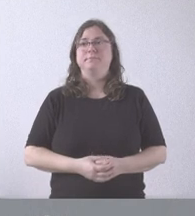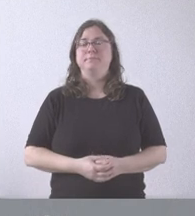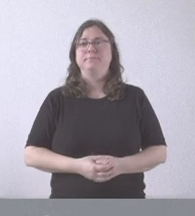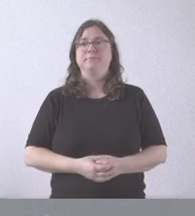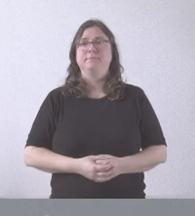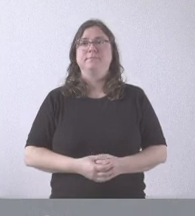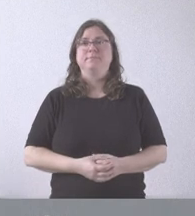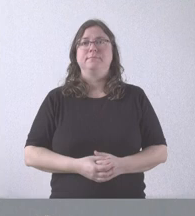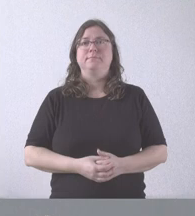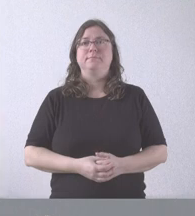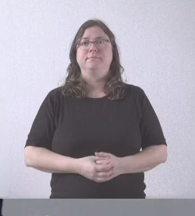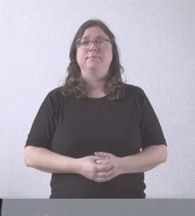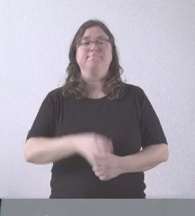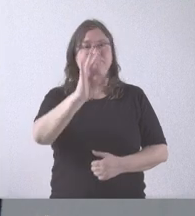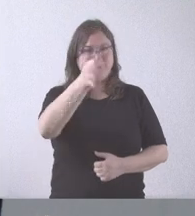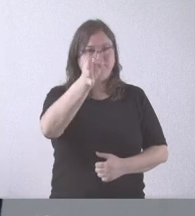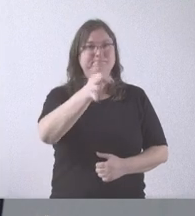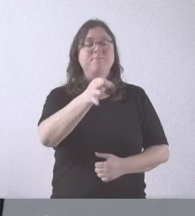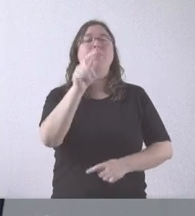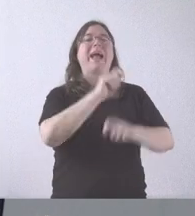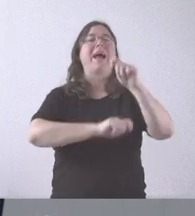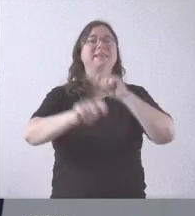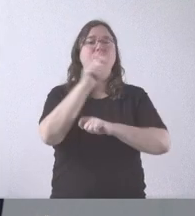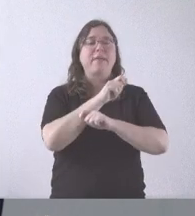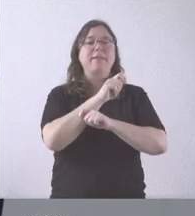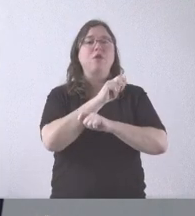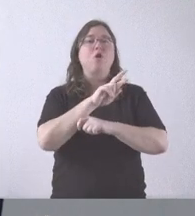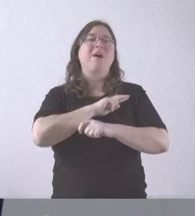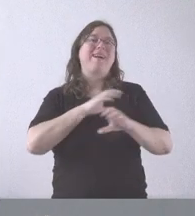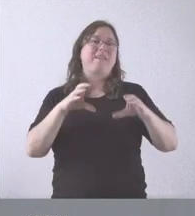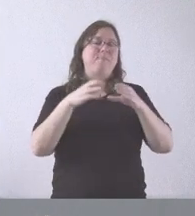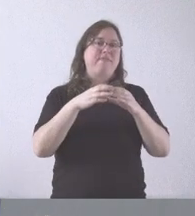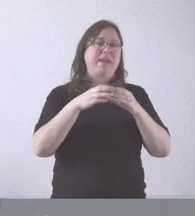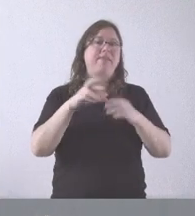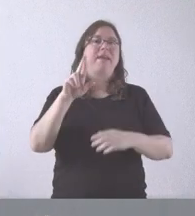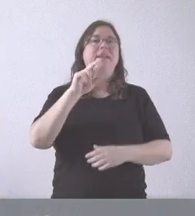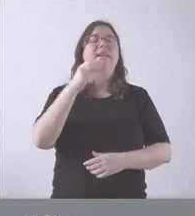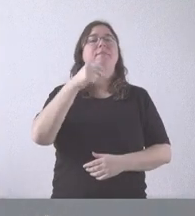Sí, efectivamente. Asociación Hermandad de la Ribera de Herbosa.